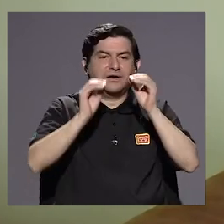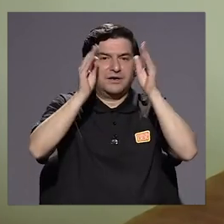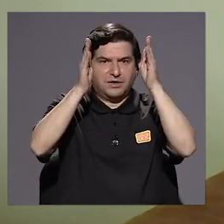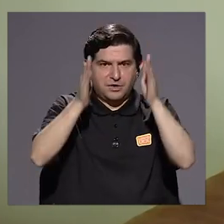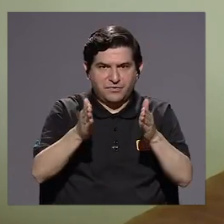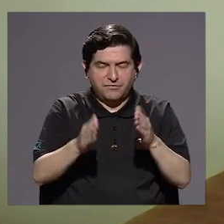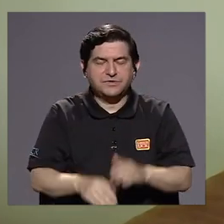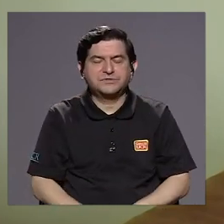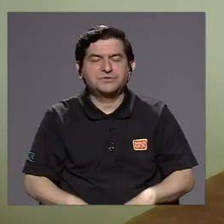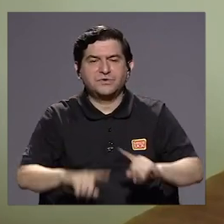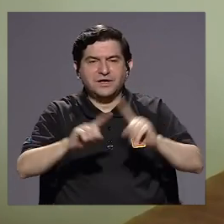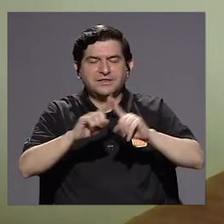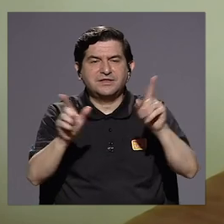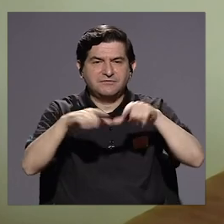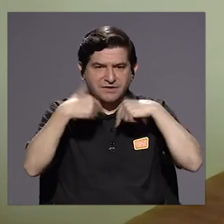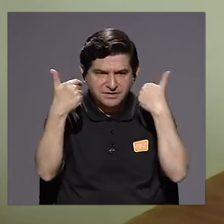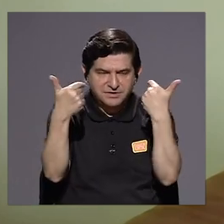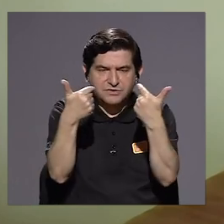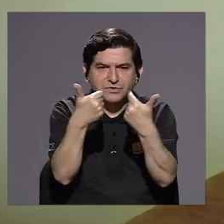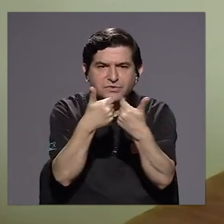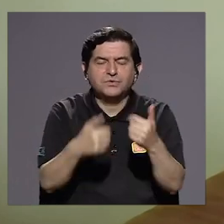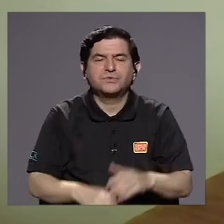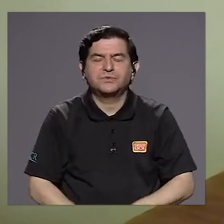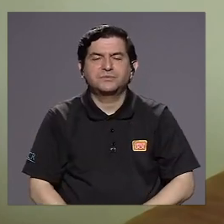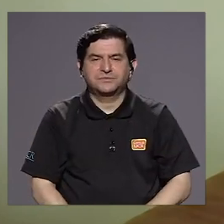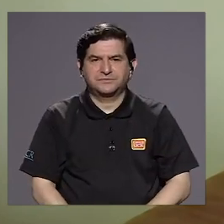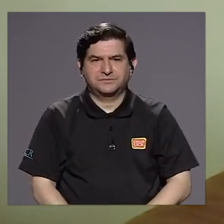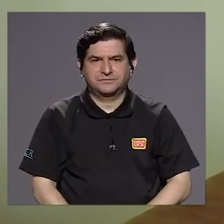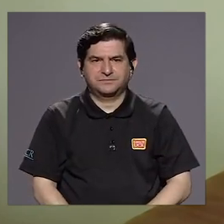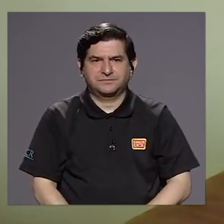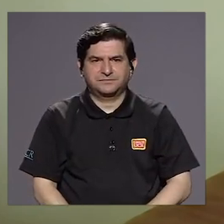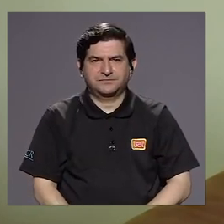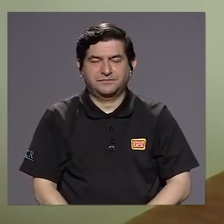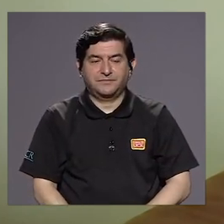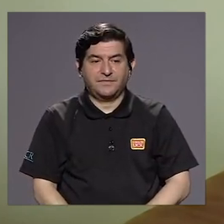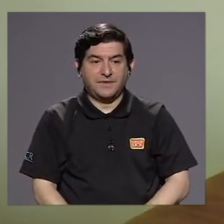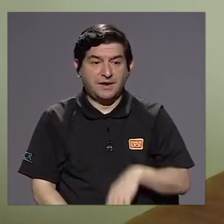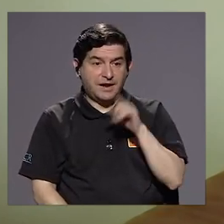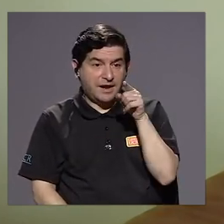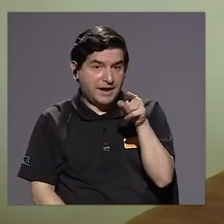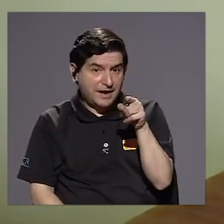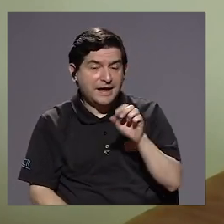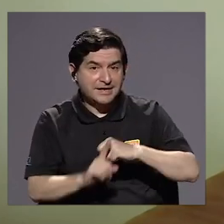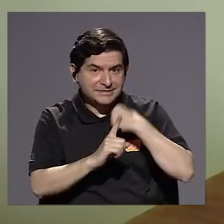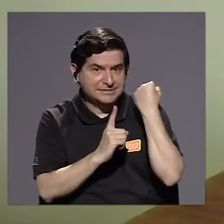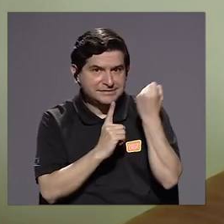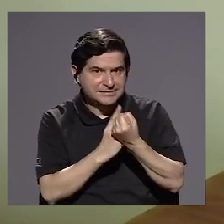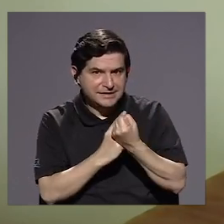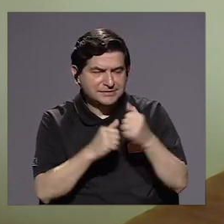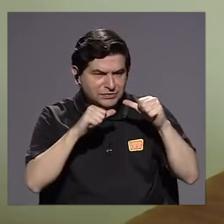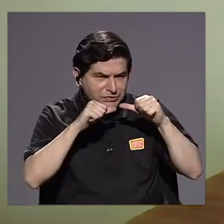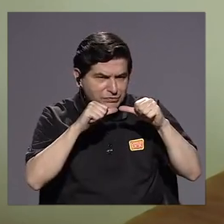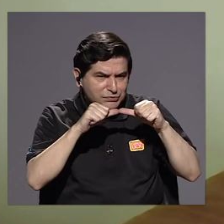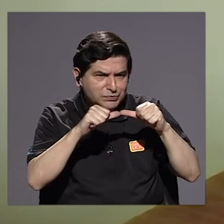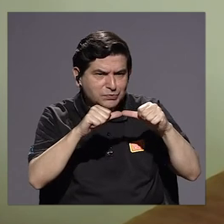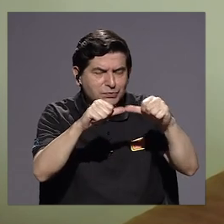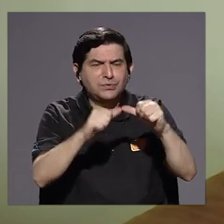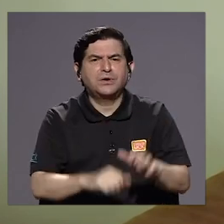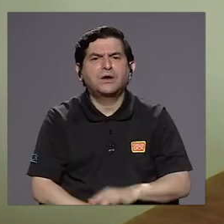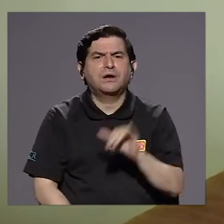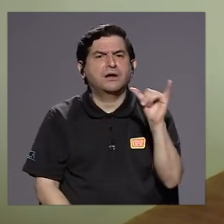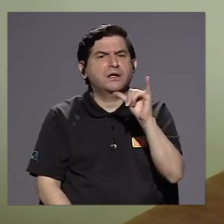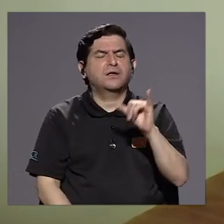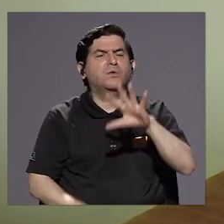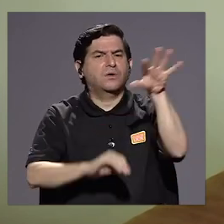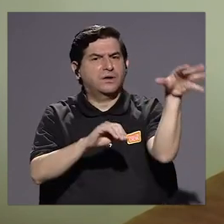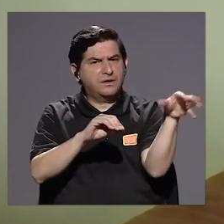sectores que tienen que ver con la educación. Entonces, eso lo que permanecemos en ese sentido, con un gran también